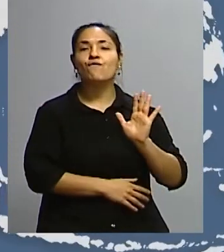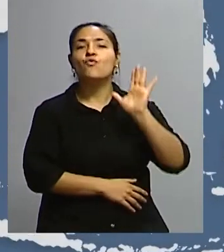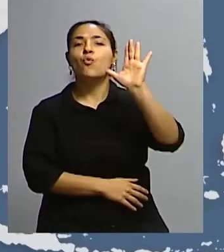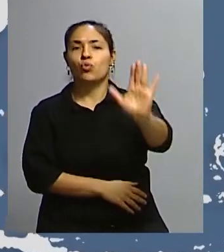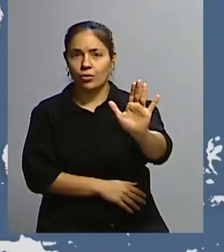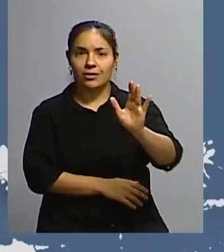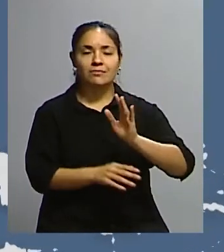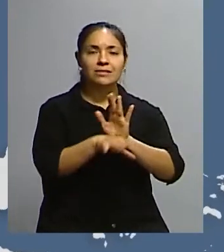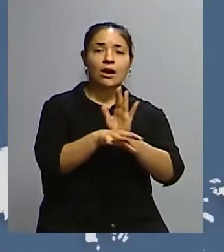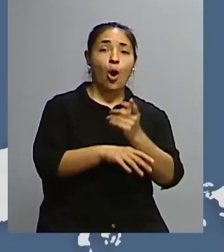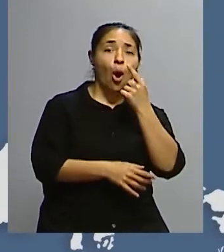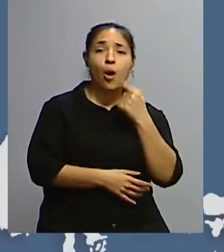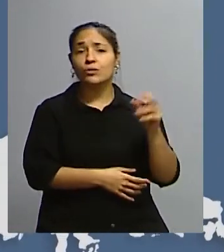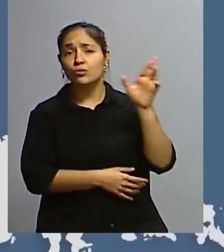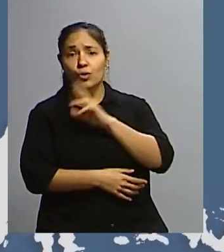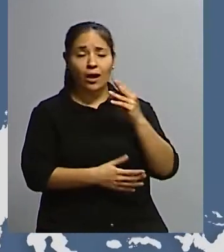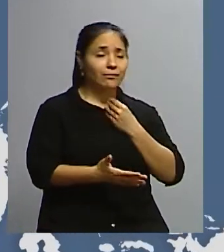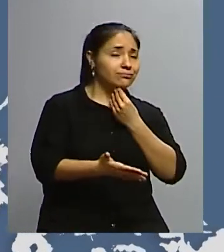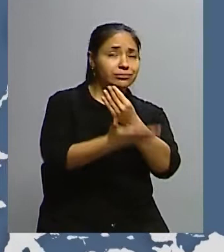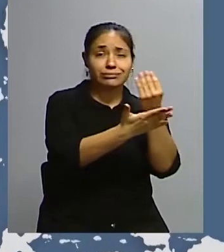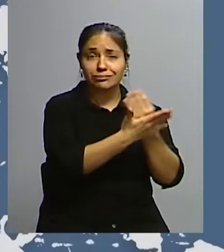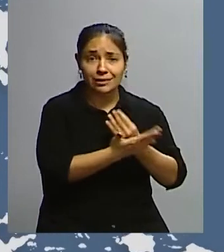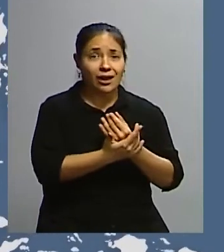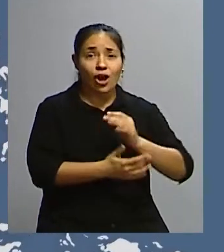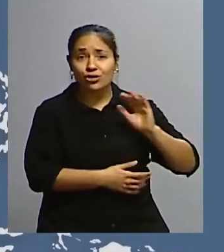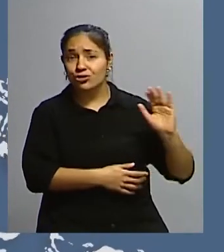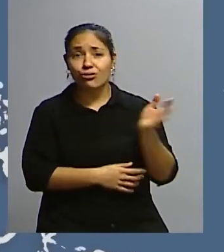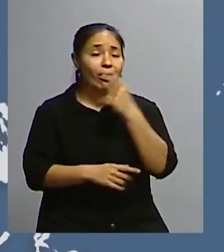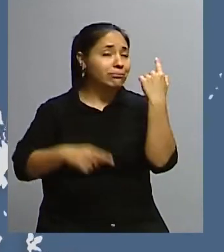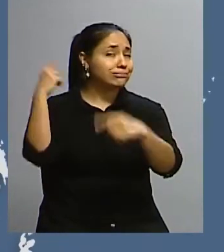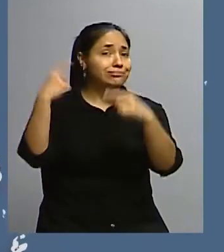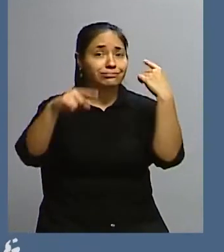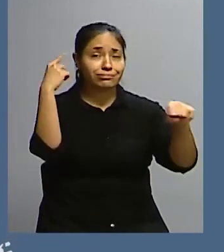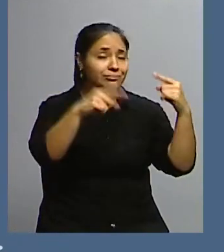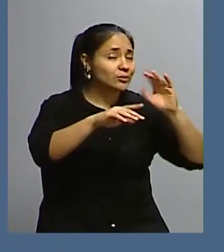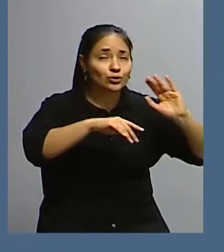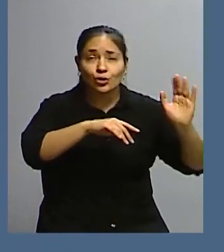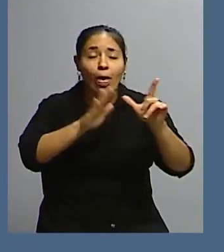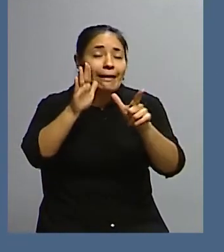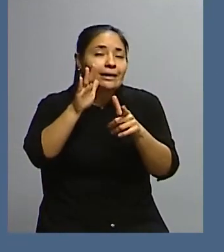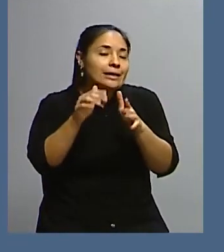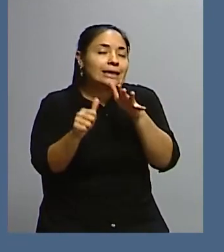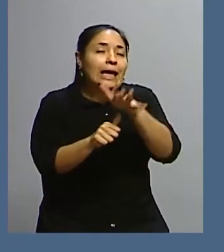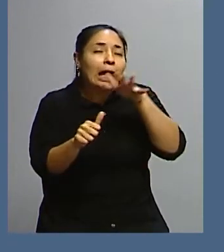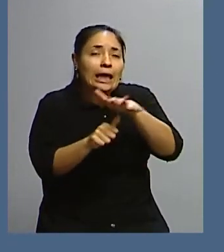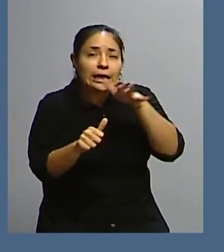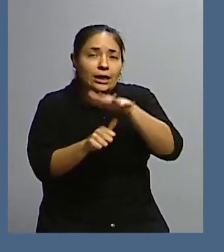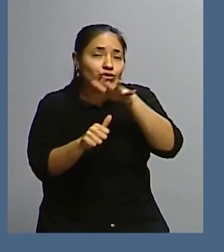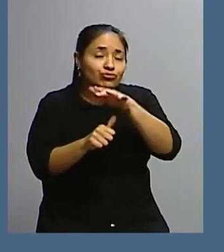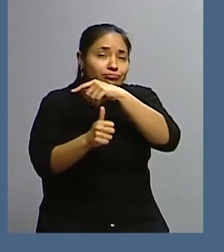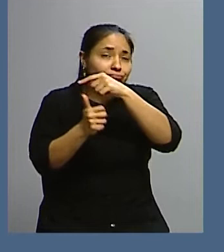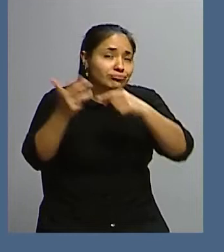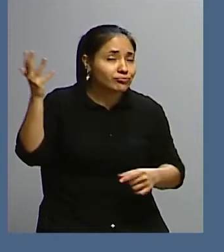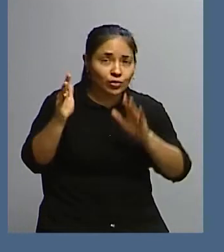hombres y mujeres y por lo tanto, y en esto incluyo todas las diversidades, LGTBIQ+, no me estoy